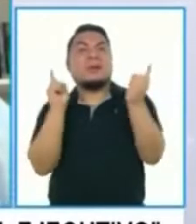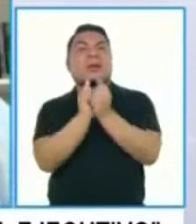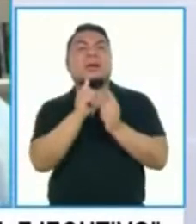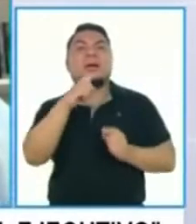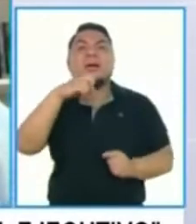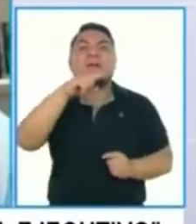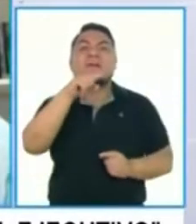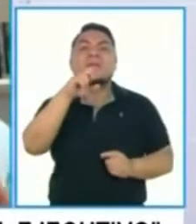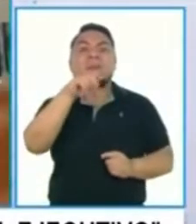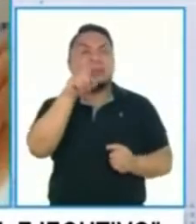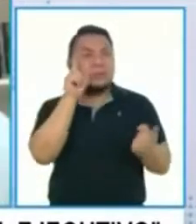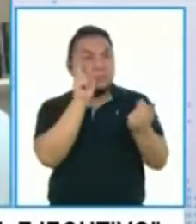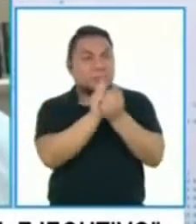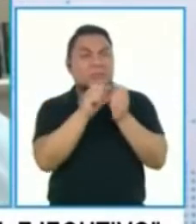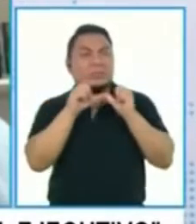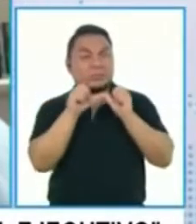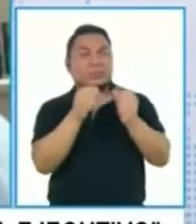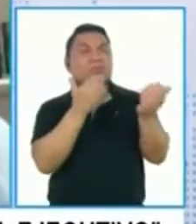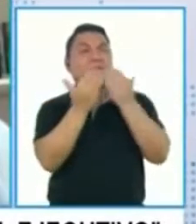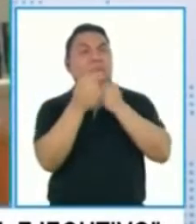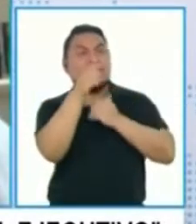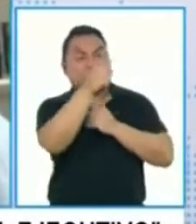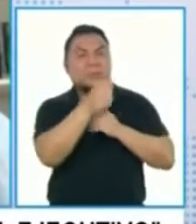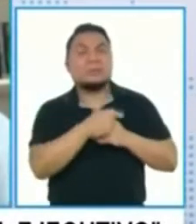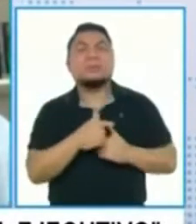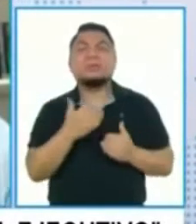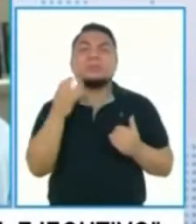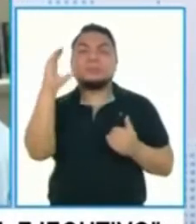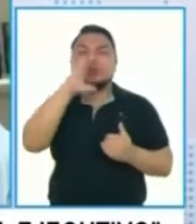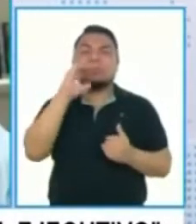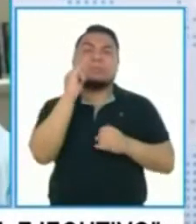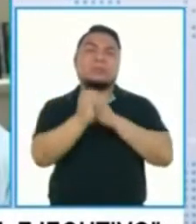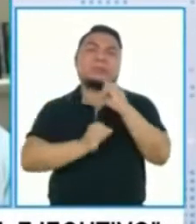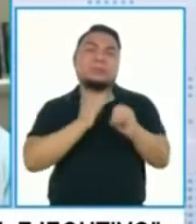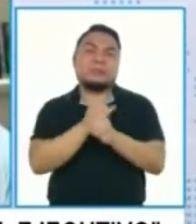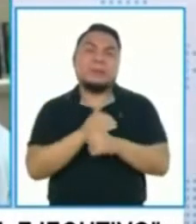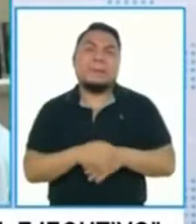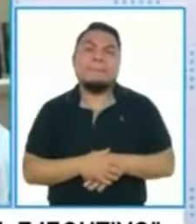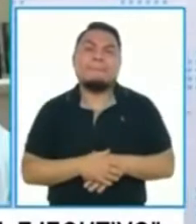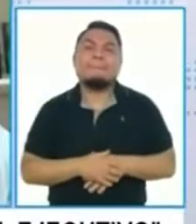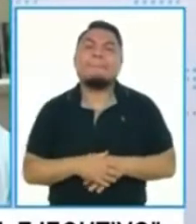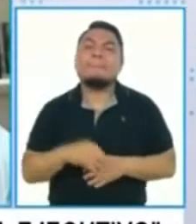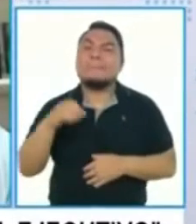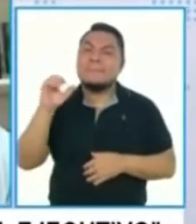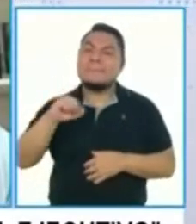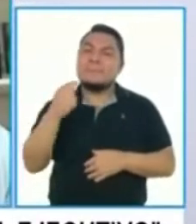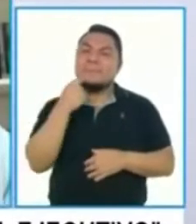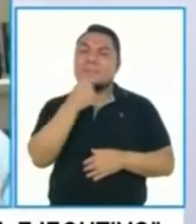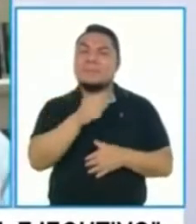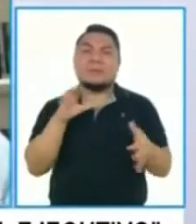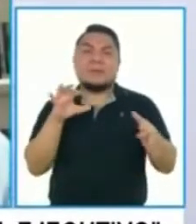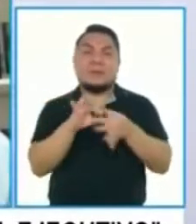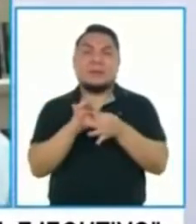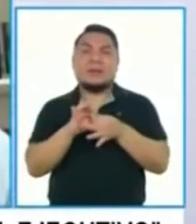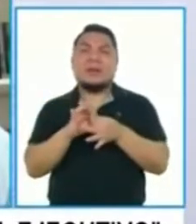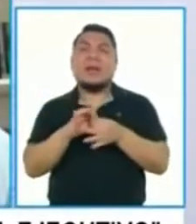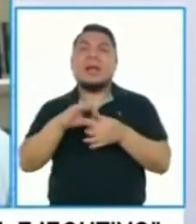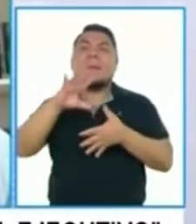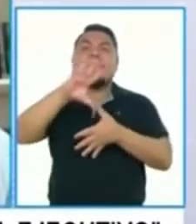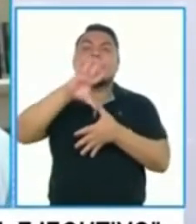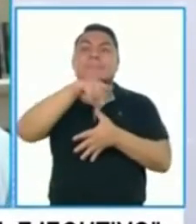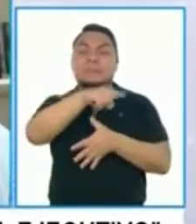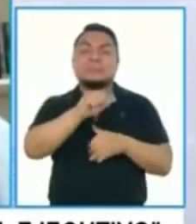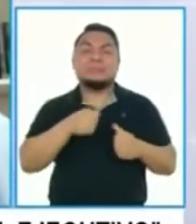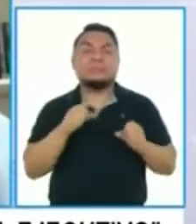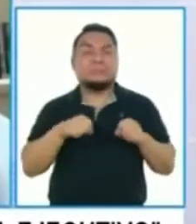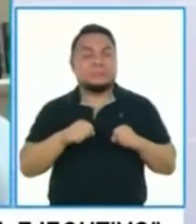no hay que cerrar esa puerta y continuar con las demás y buscar aliados internacionales. Claro, lo que se puede hacer, bueno, está la alianza del Pacífico, por ejemplo, que podría